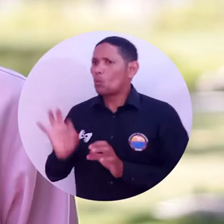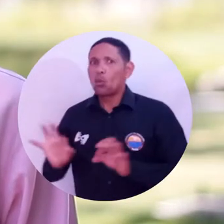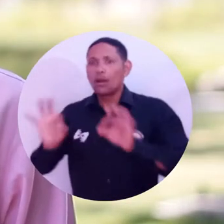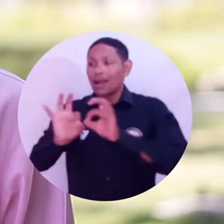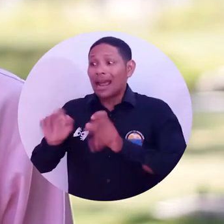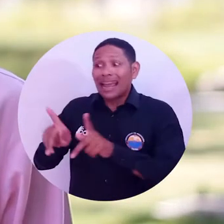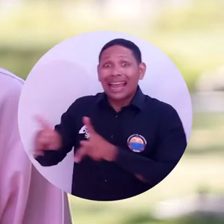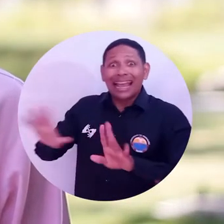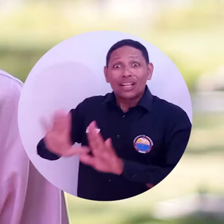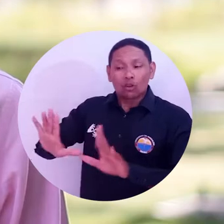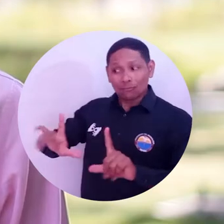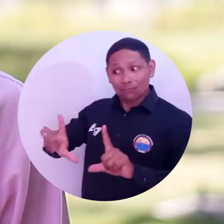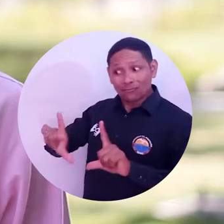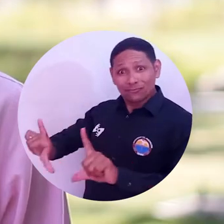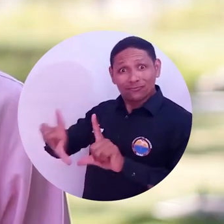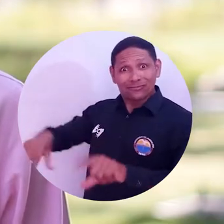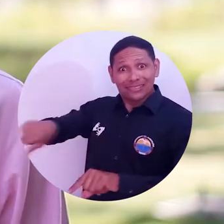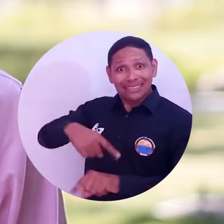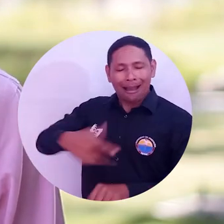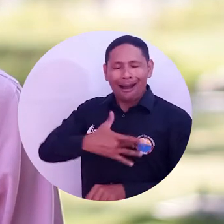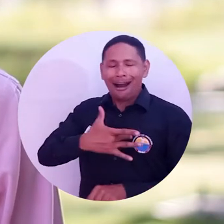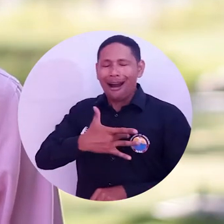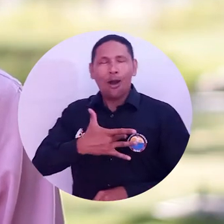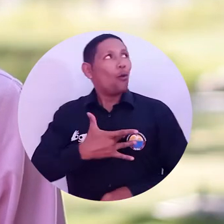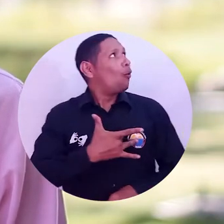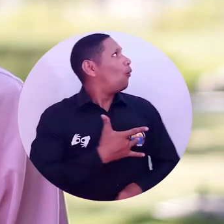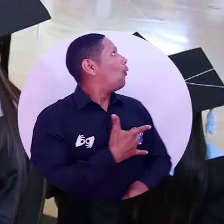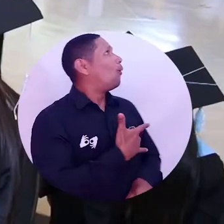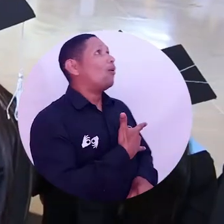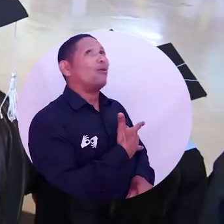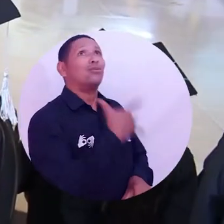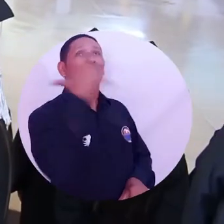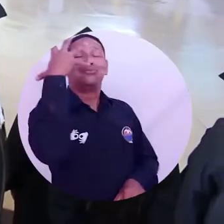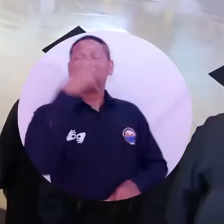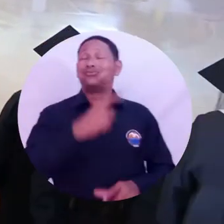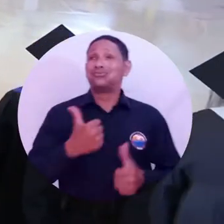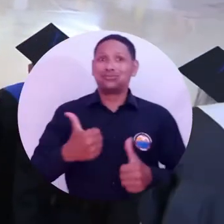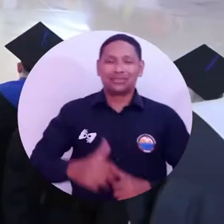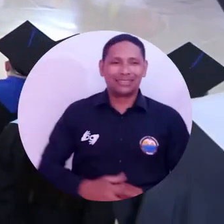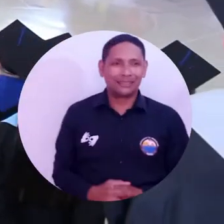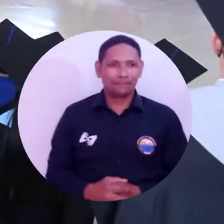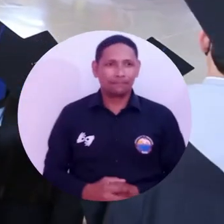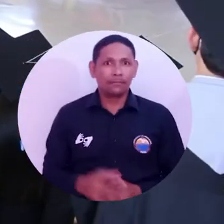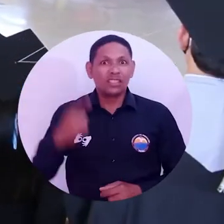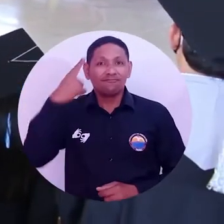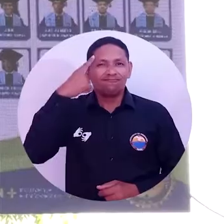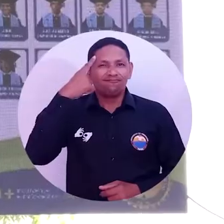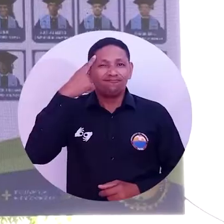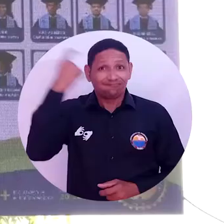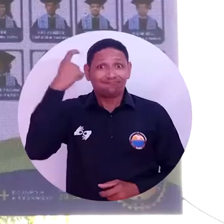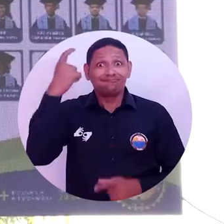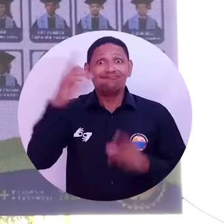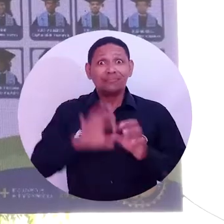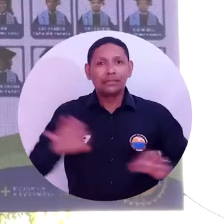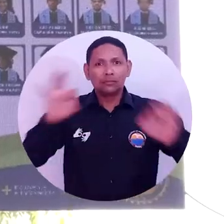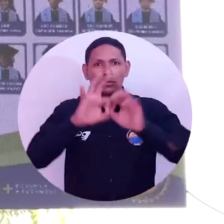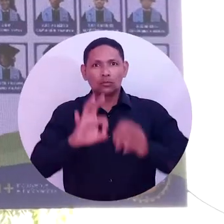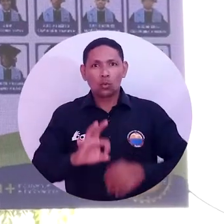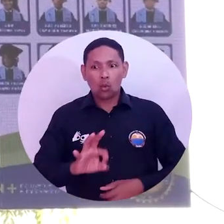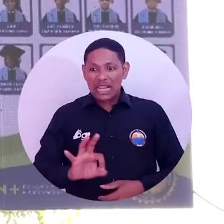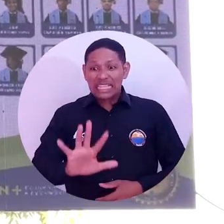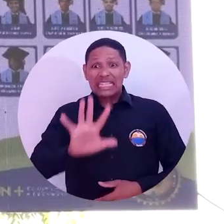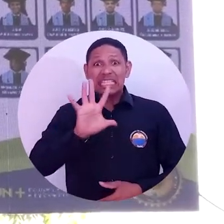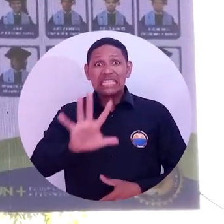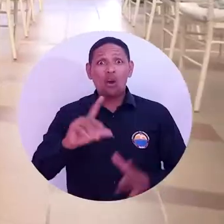sintieran la acogida del campus universitario una vez más. El mayor reto de esta cita estuvo en el desarrollo de cinco